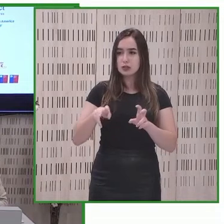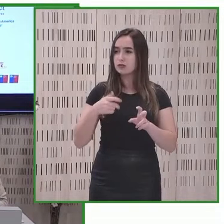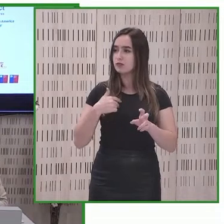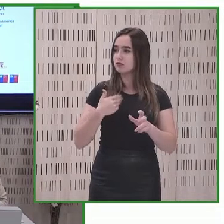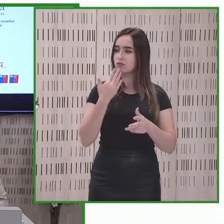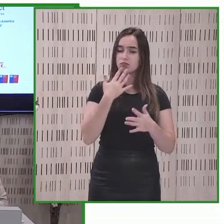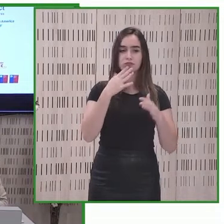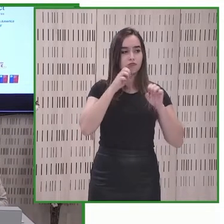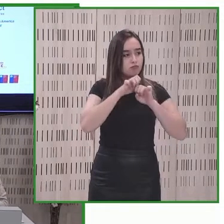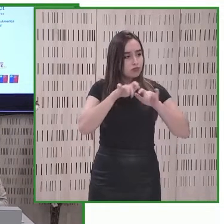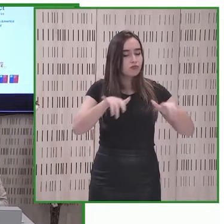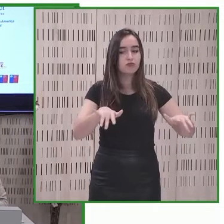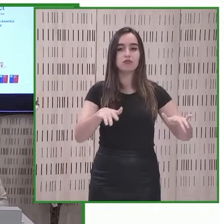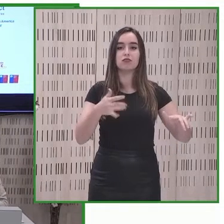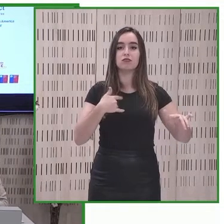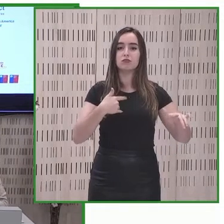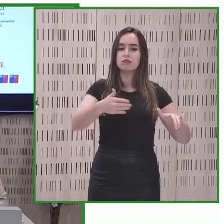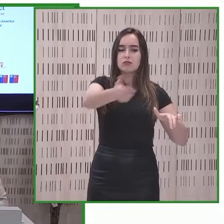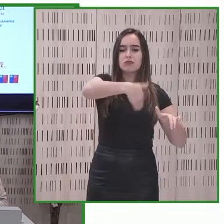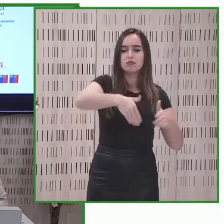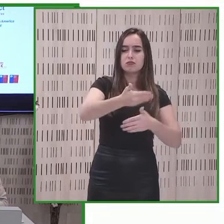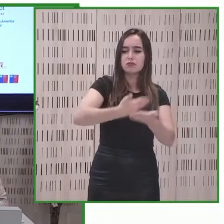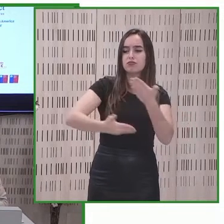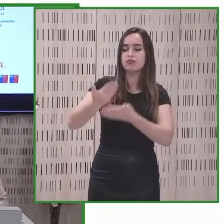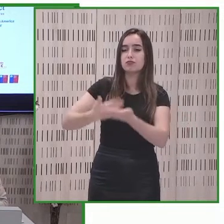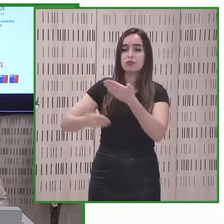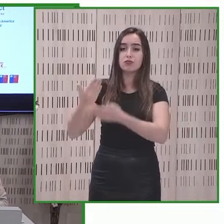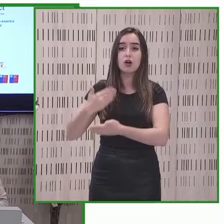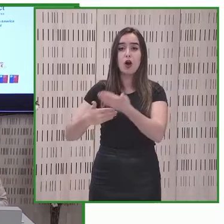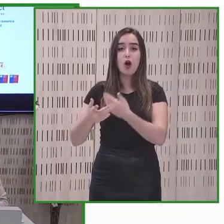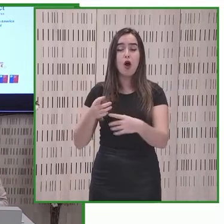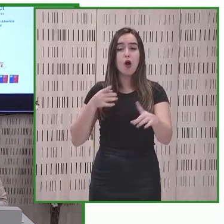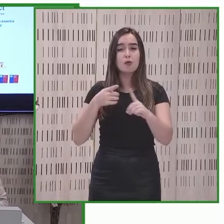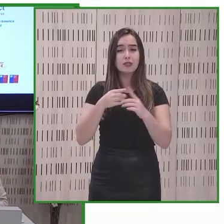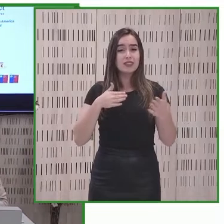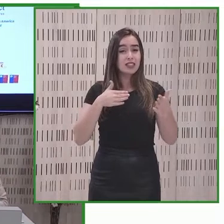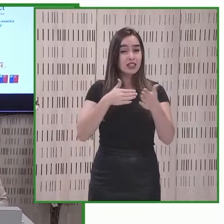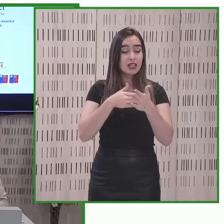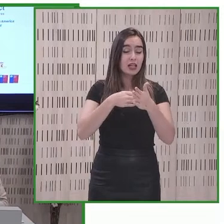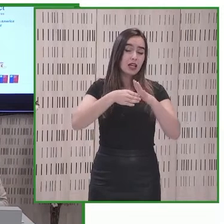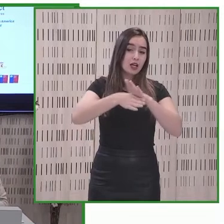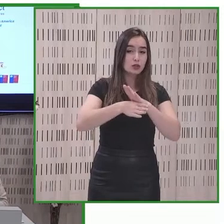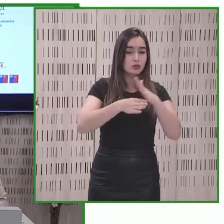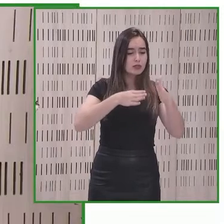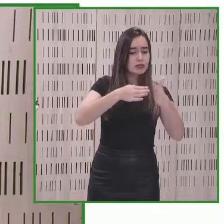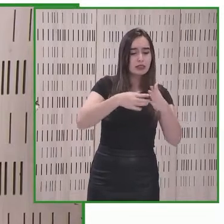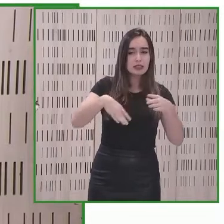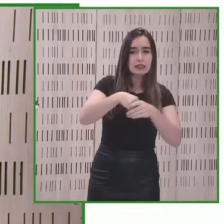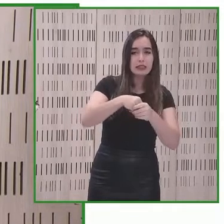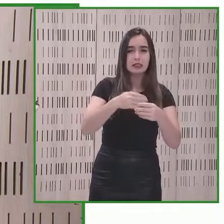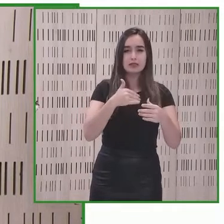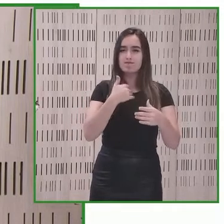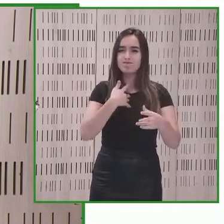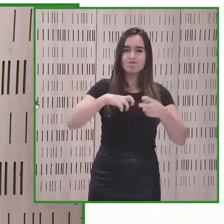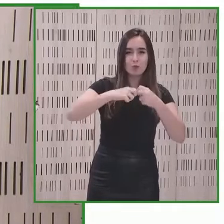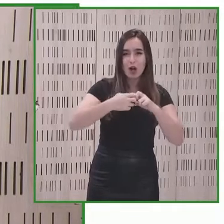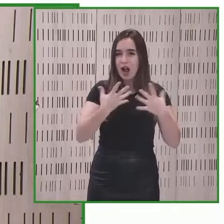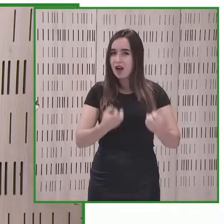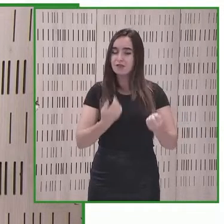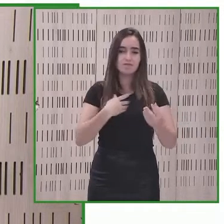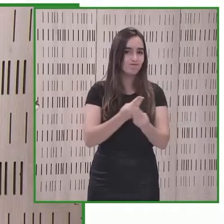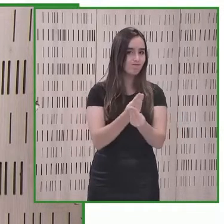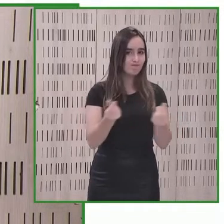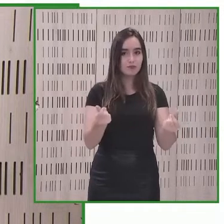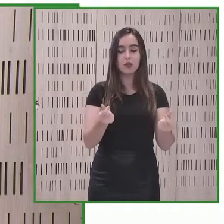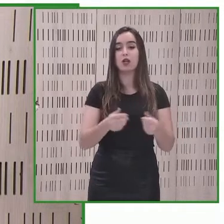eliminando las barreras que dificultan o limitan la inclusión de una u otra manera y así generar y promover redes de trabajo